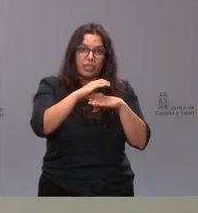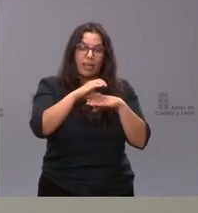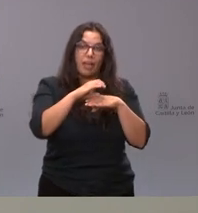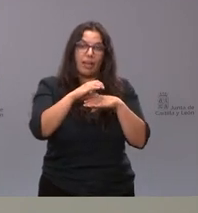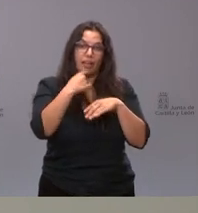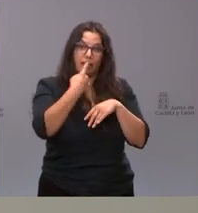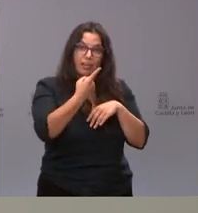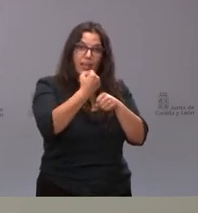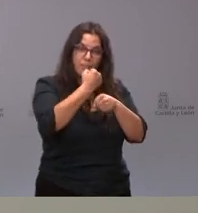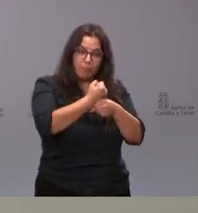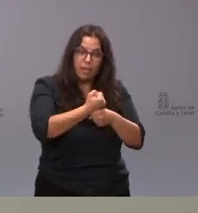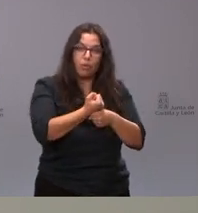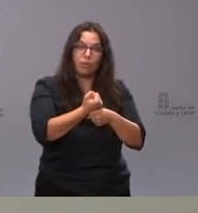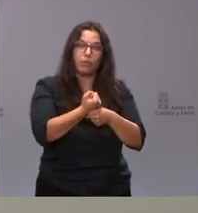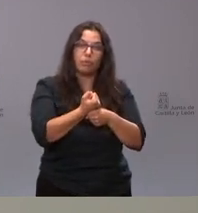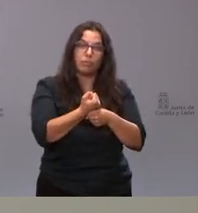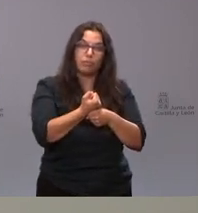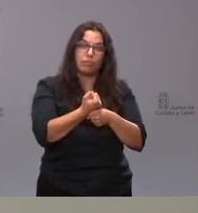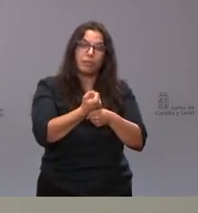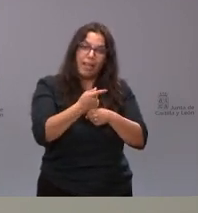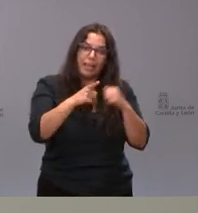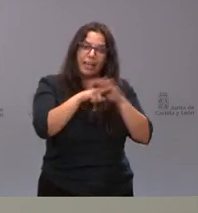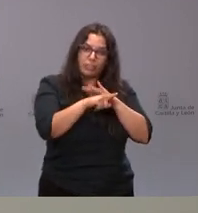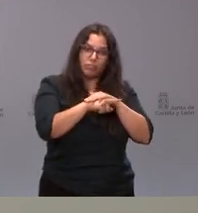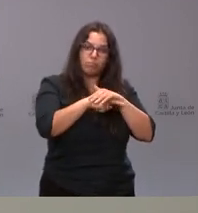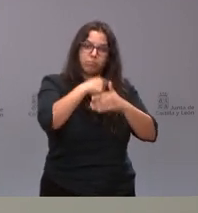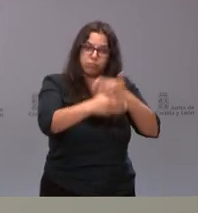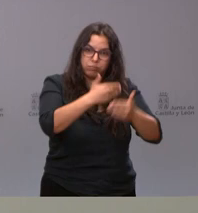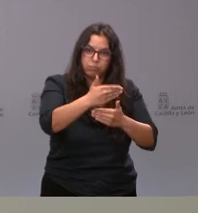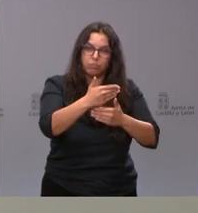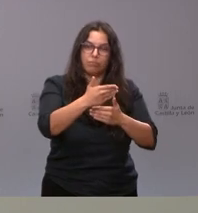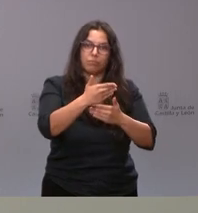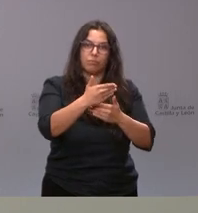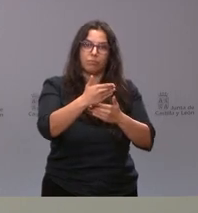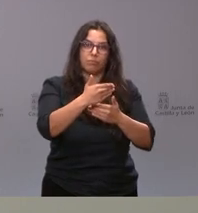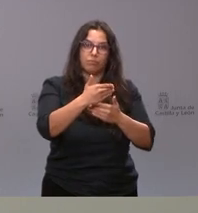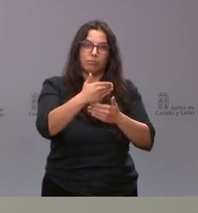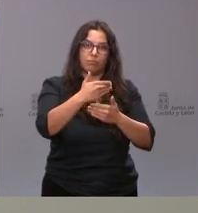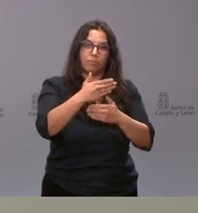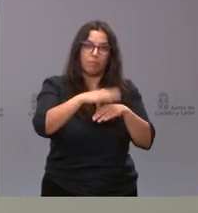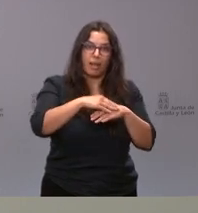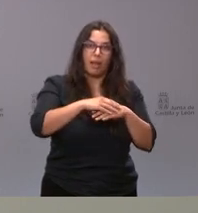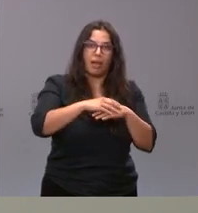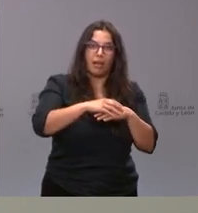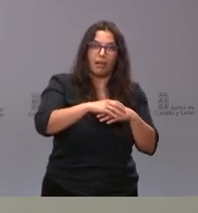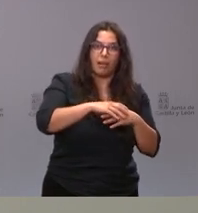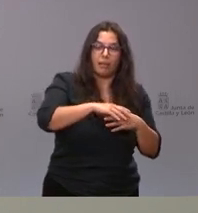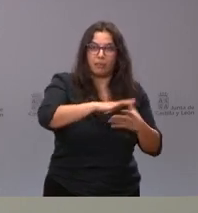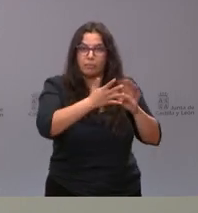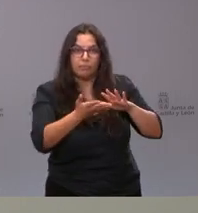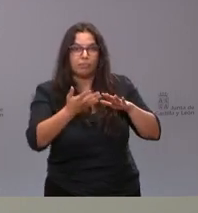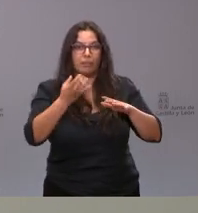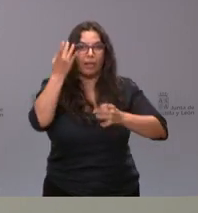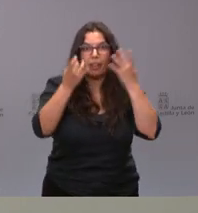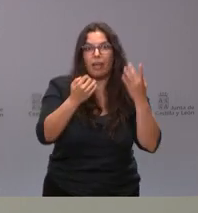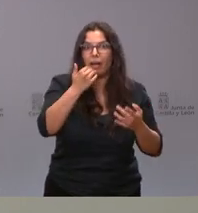Empleo quien lleve los trámites administrativos correspondientes para desarrollar cualquier tipo de iniciativa y, por